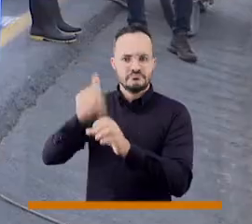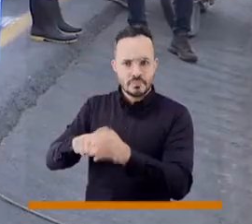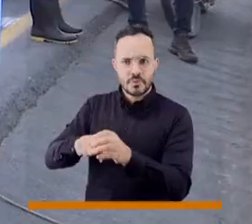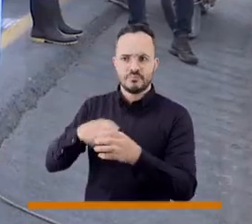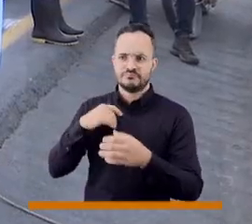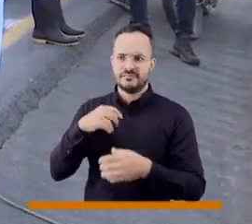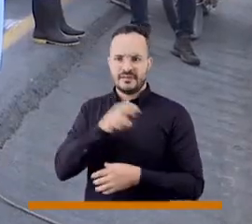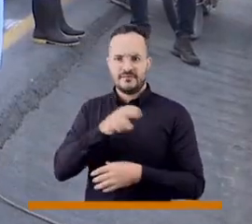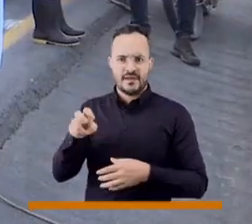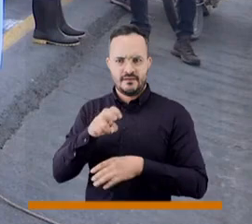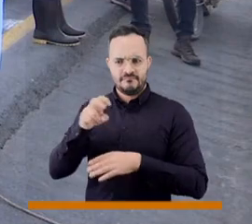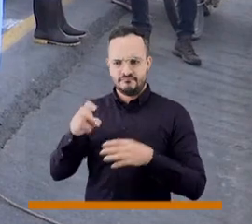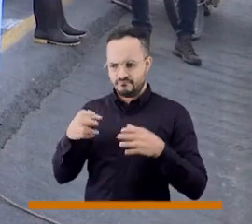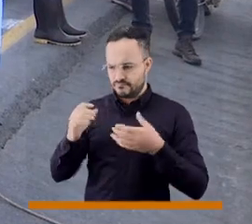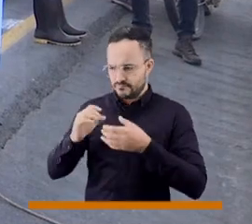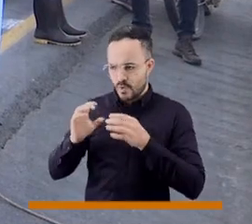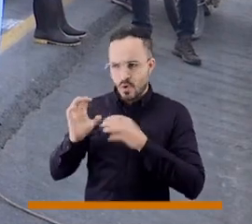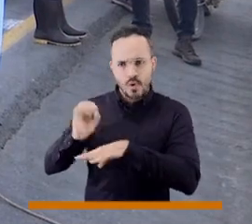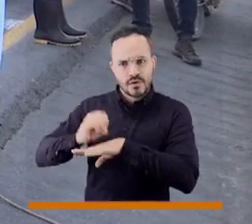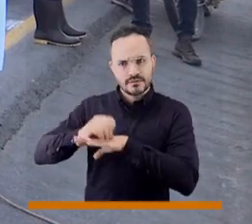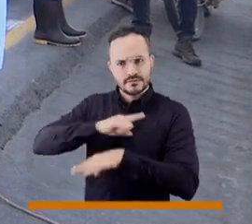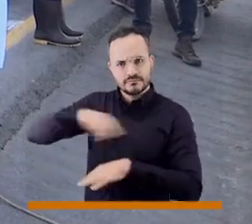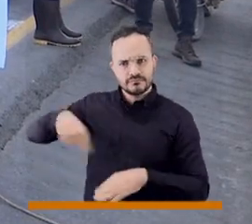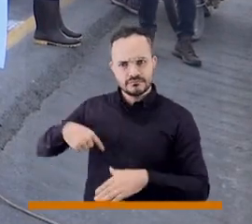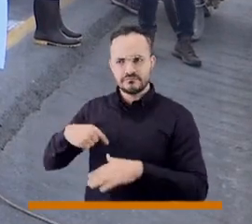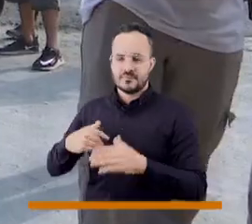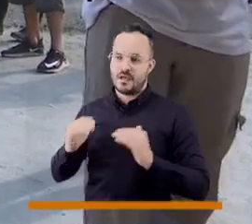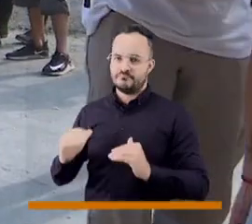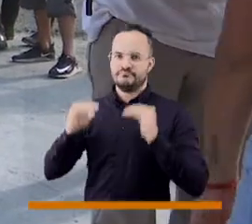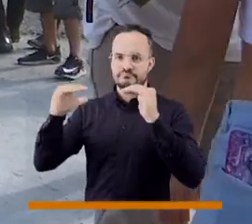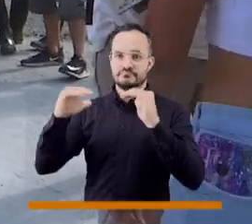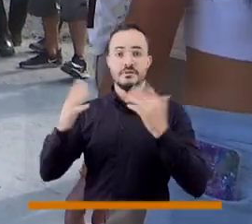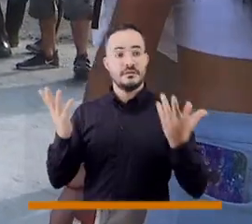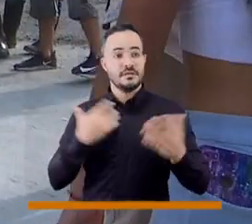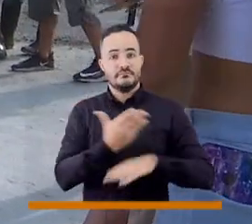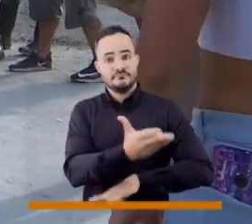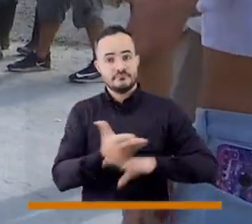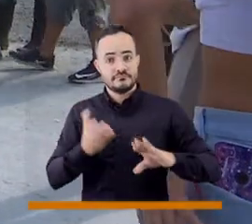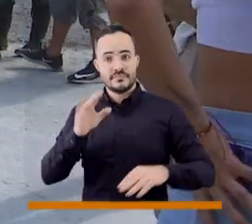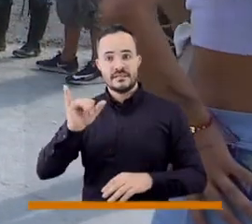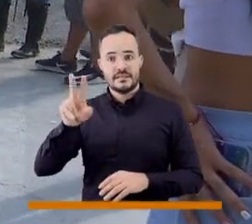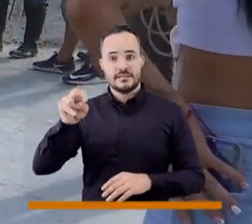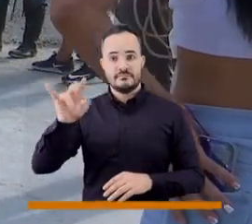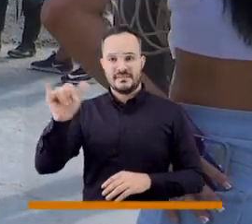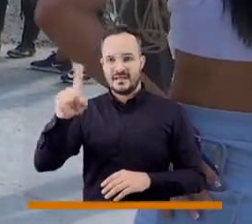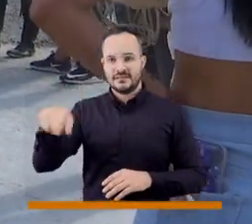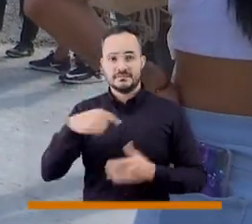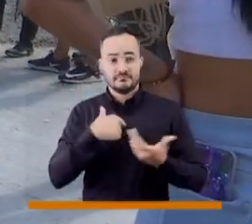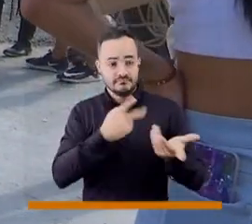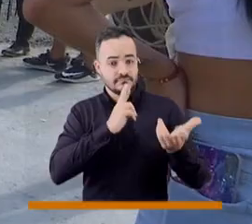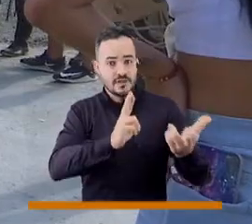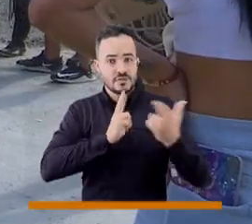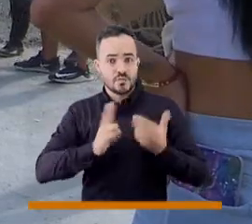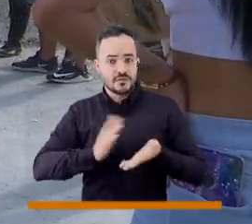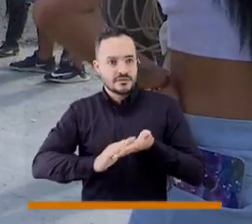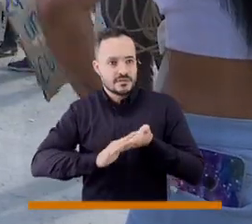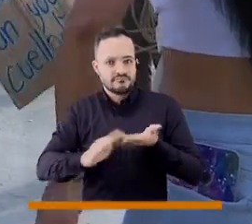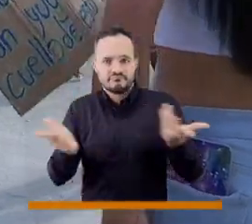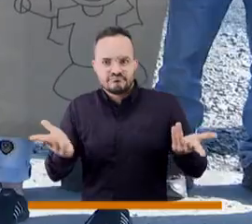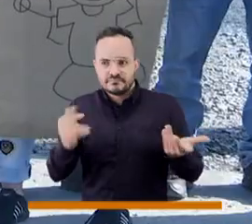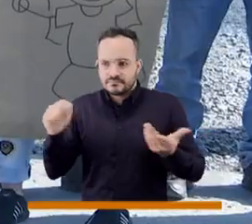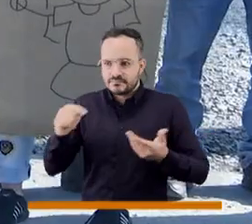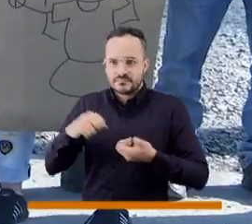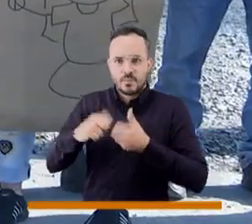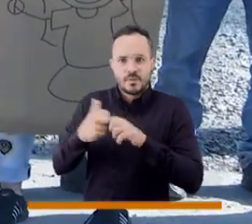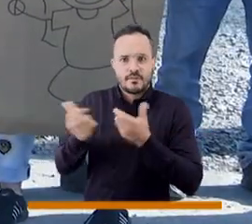solicitarle y a exigirle a INVIAS que nos diera la cara y nos dijera cómo nos iban a facilitar